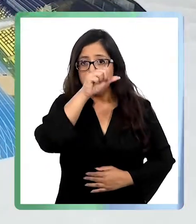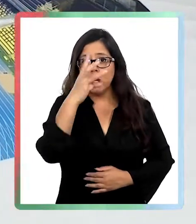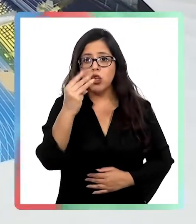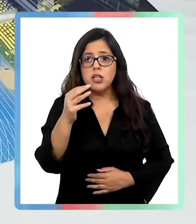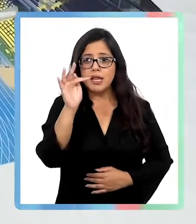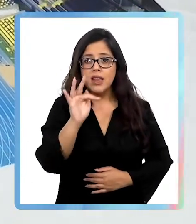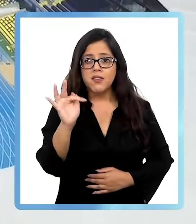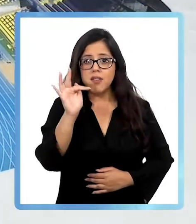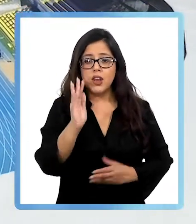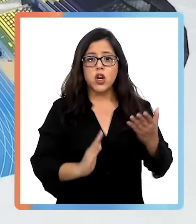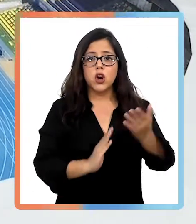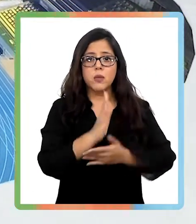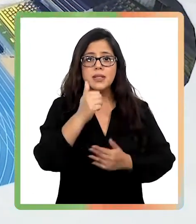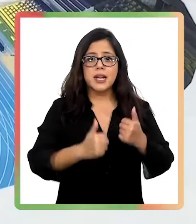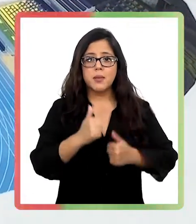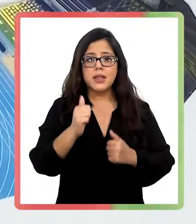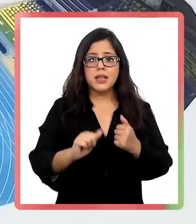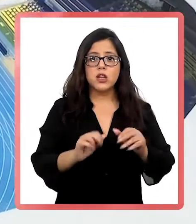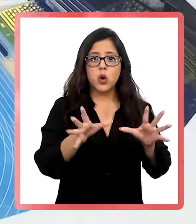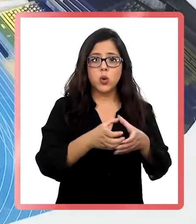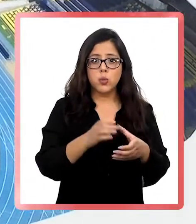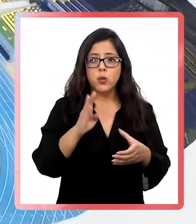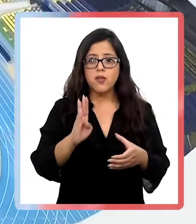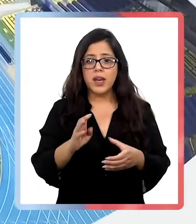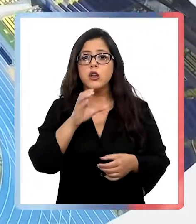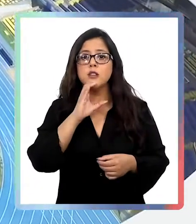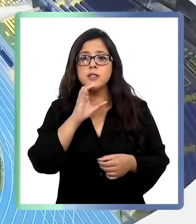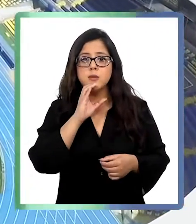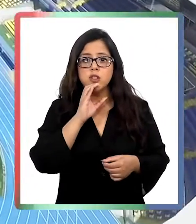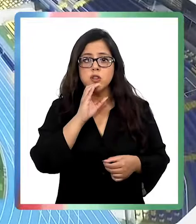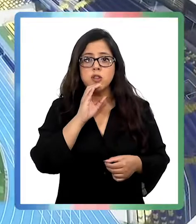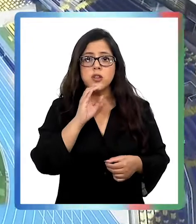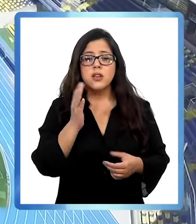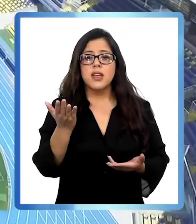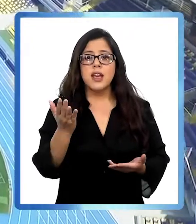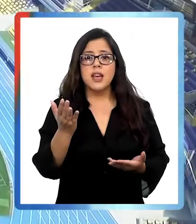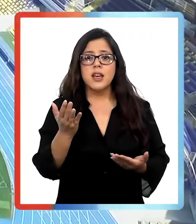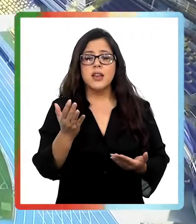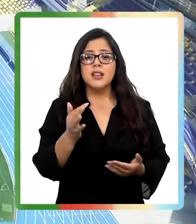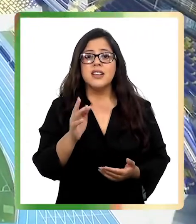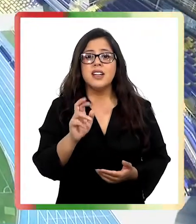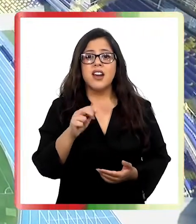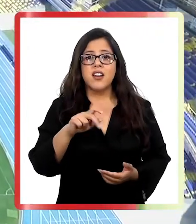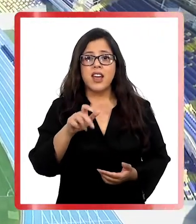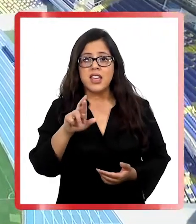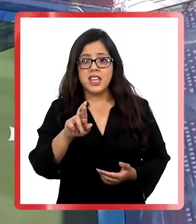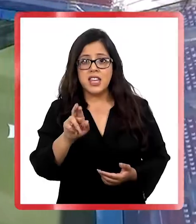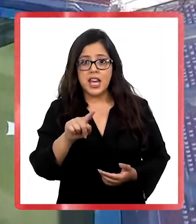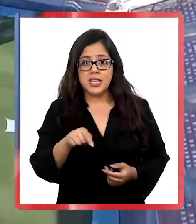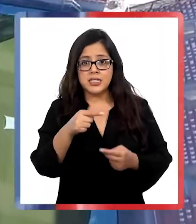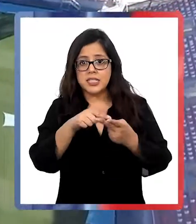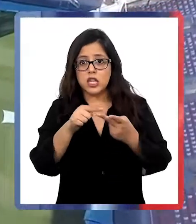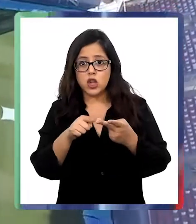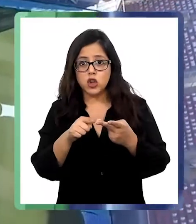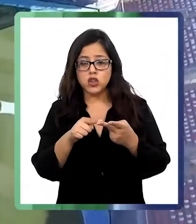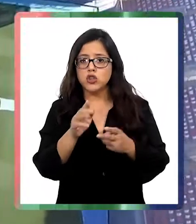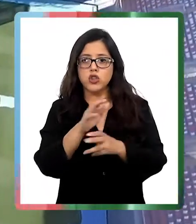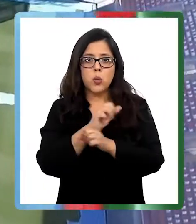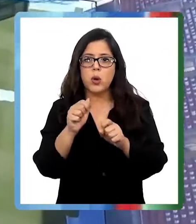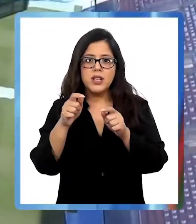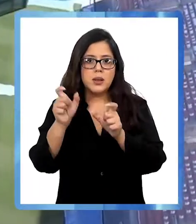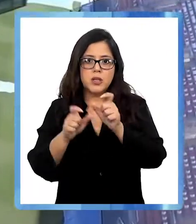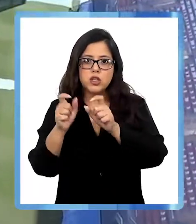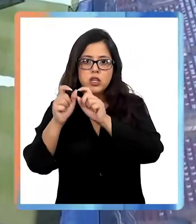de febrero comienza el campeonato de primera B. En Concepción, Fernández Vial y Rangers no tendrán hinchada en el estadio Esterroa. Y en Calama,